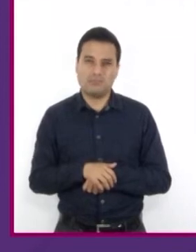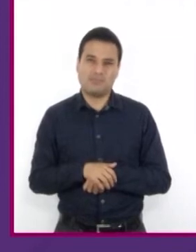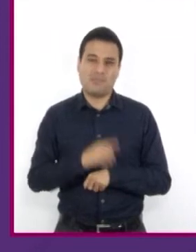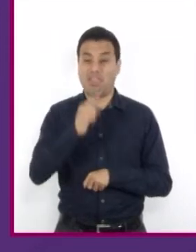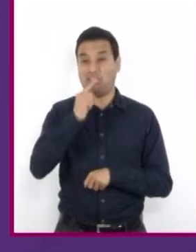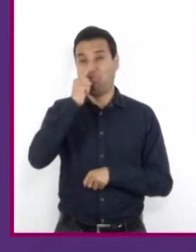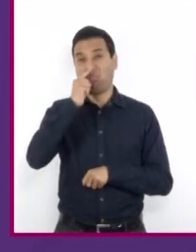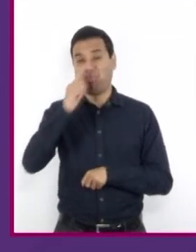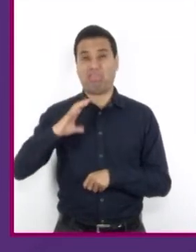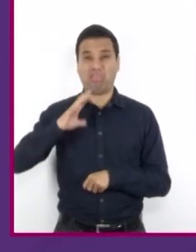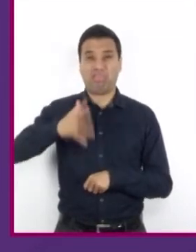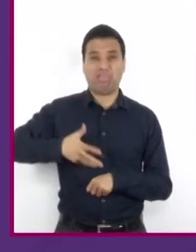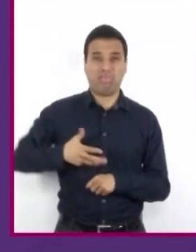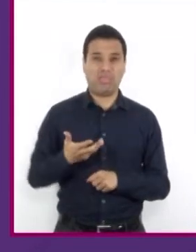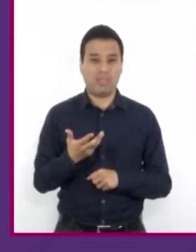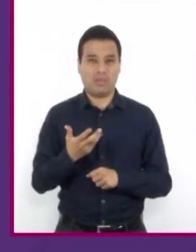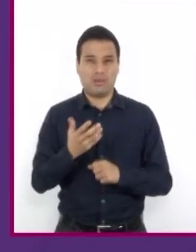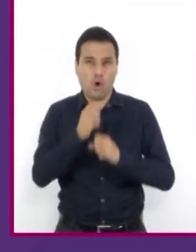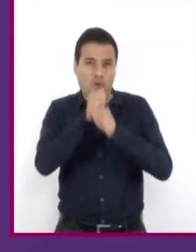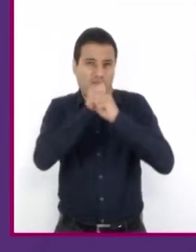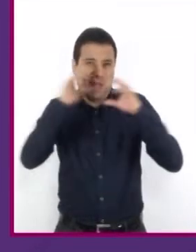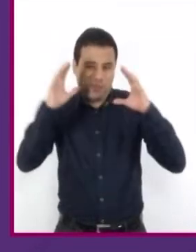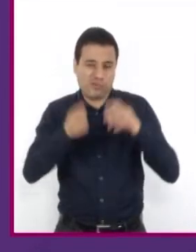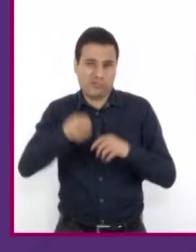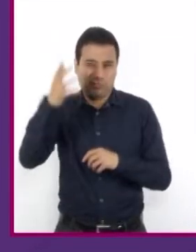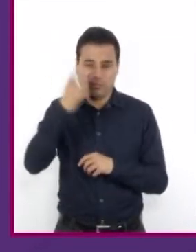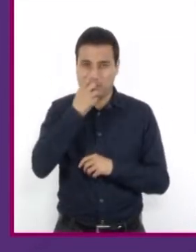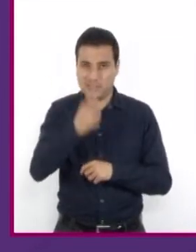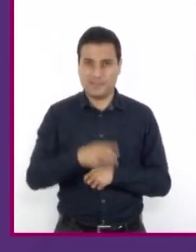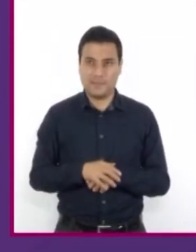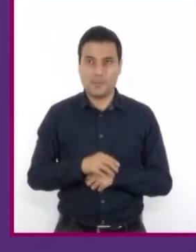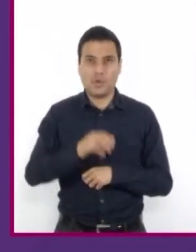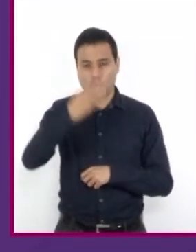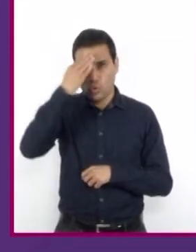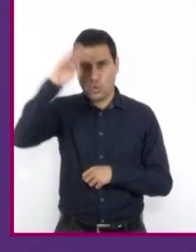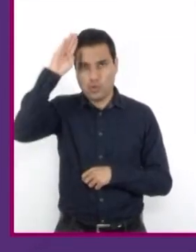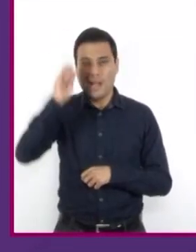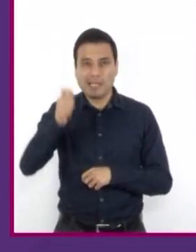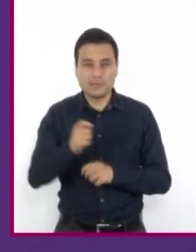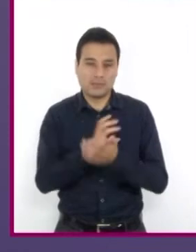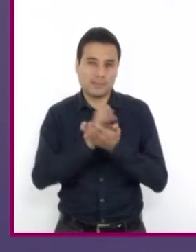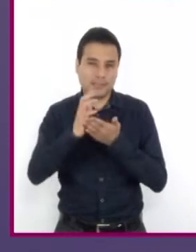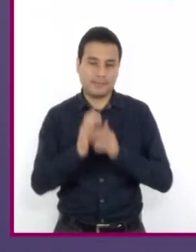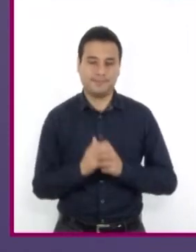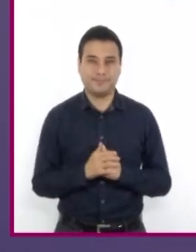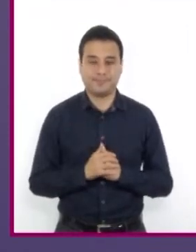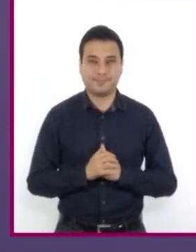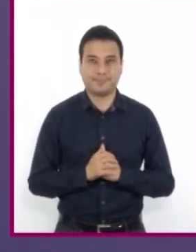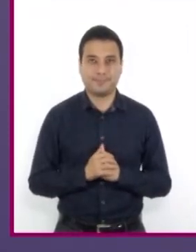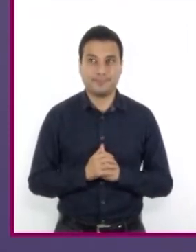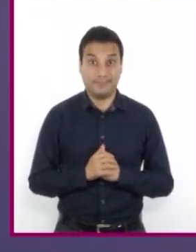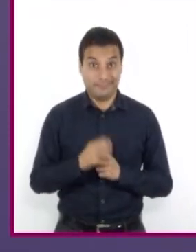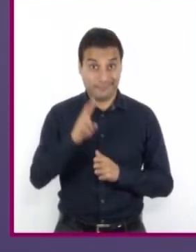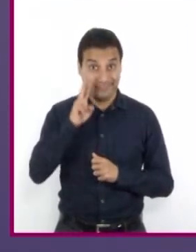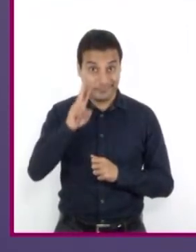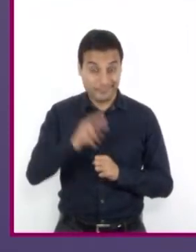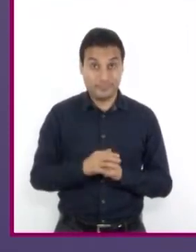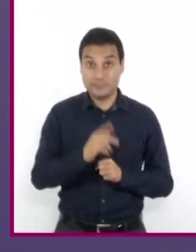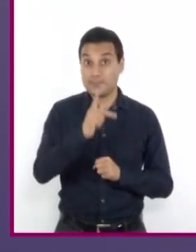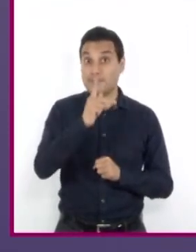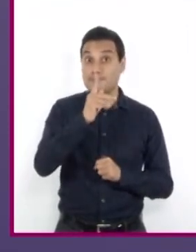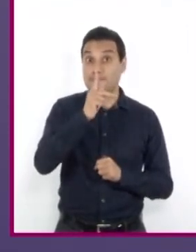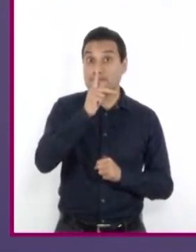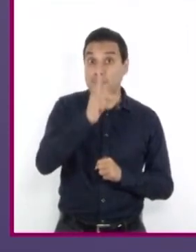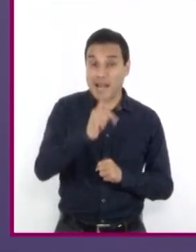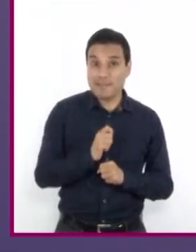cree mucho como inflado o creído y en Cuba significa exagerar. Y esas palabras tienen un